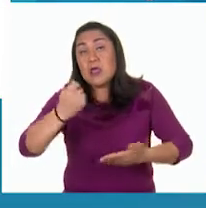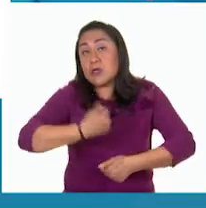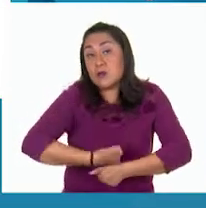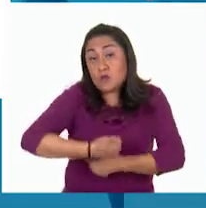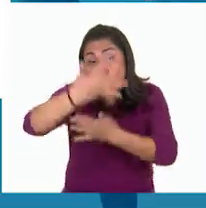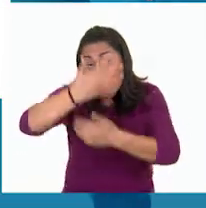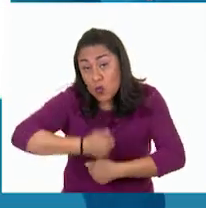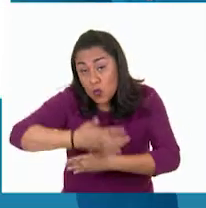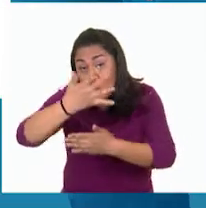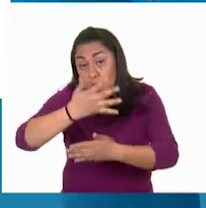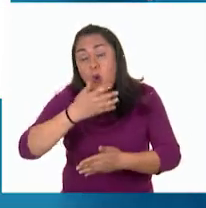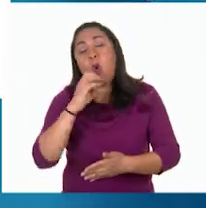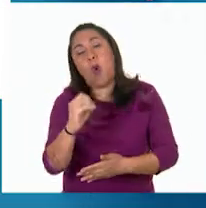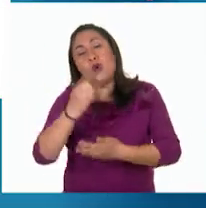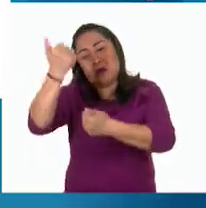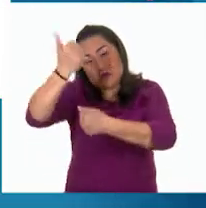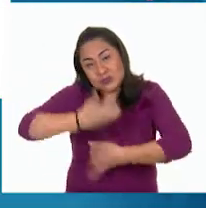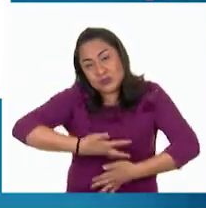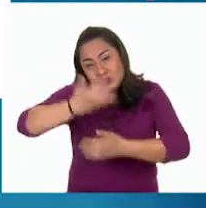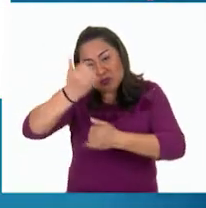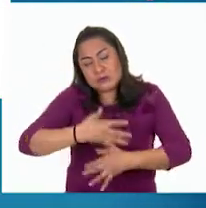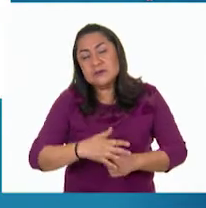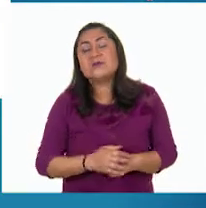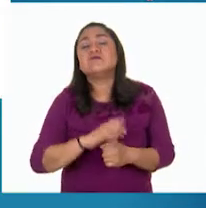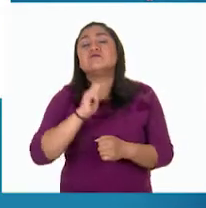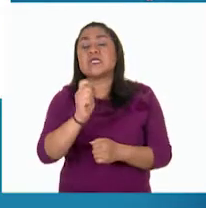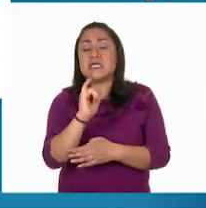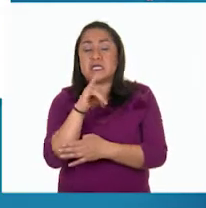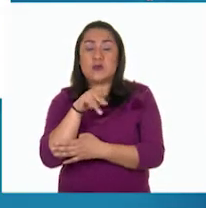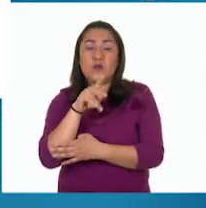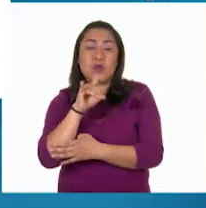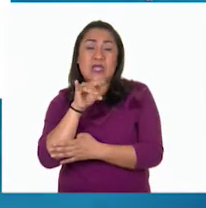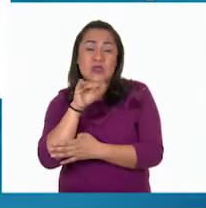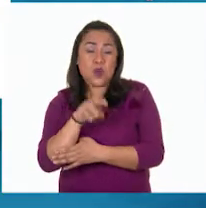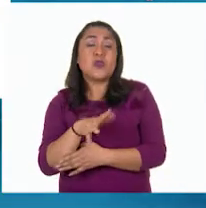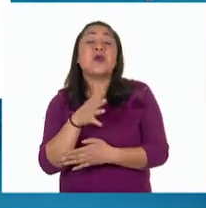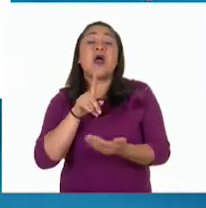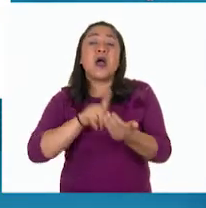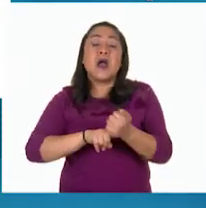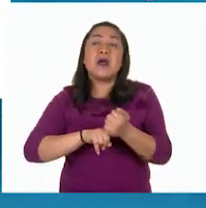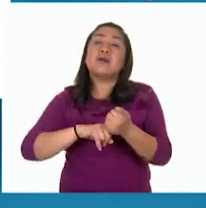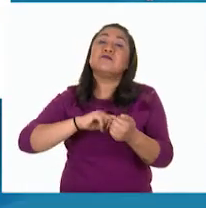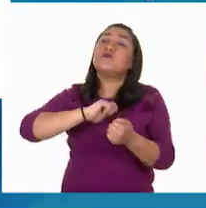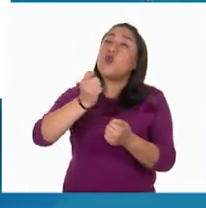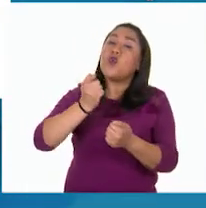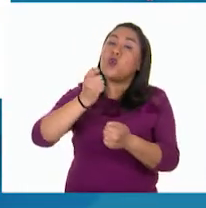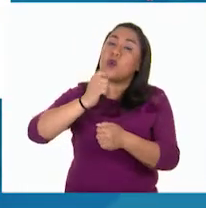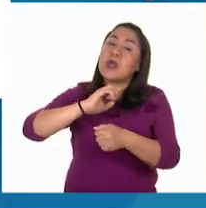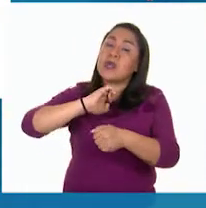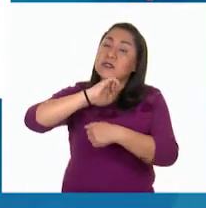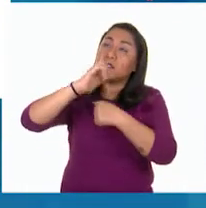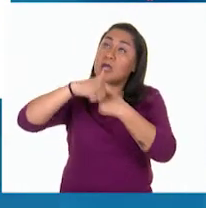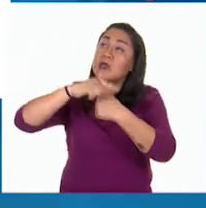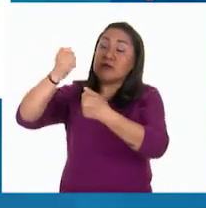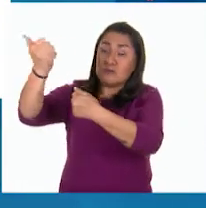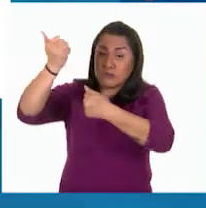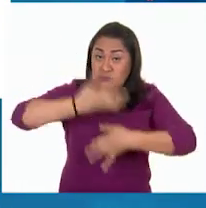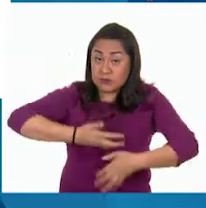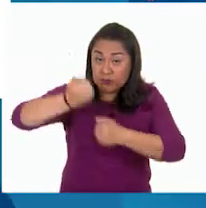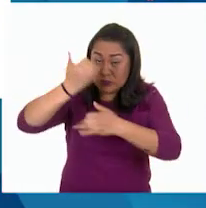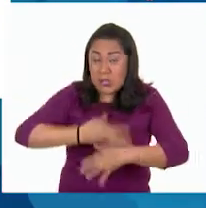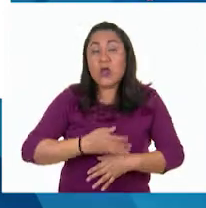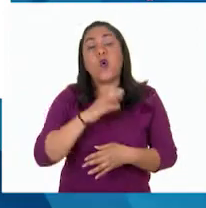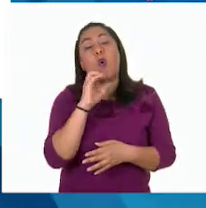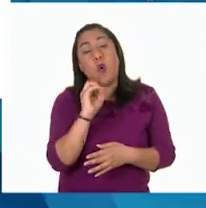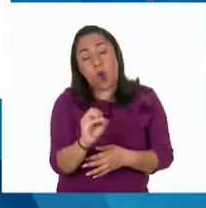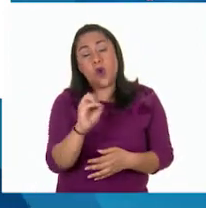exportación. La importación es el acto de comprar productos hechos en el extranjero y la exportación es la